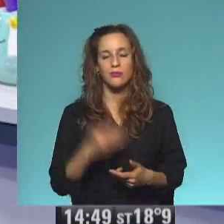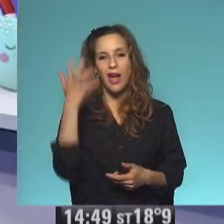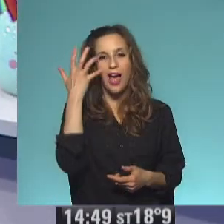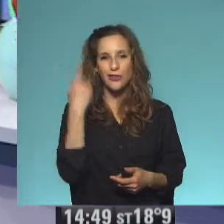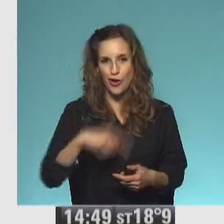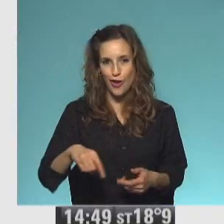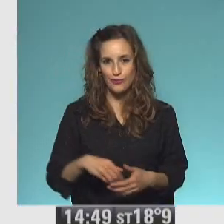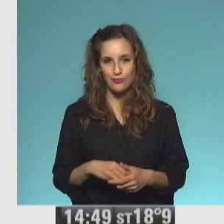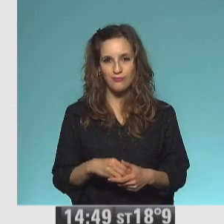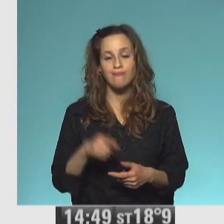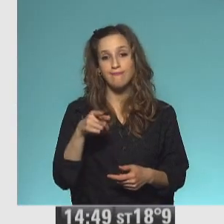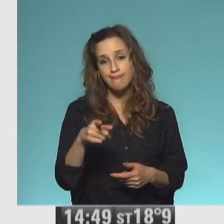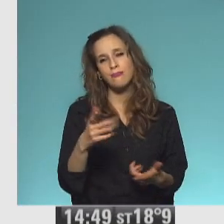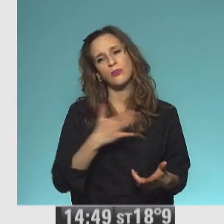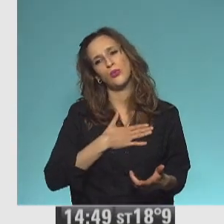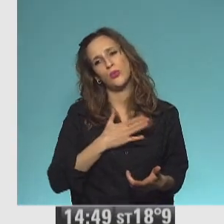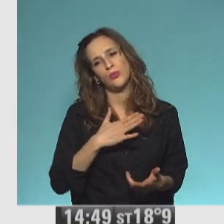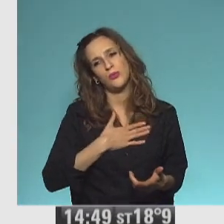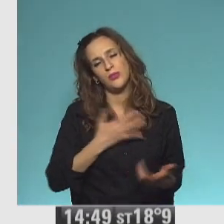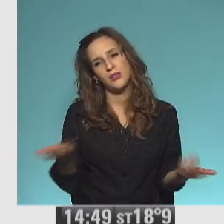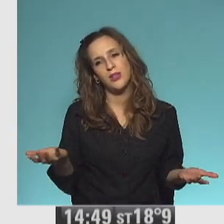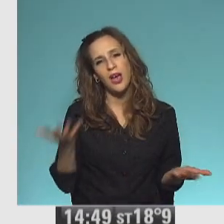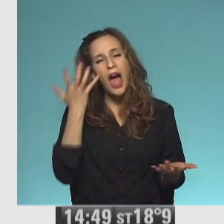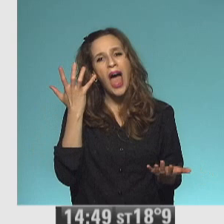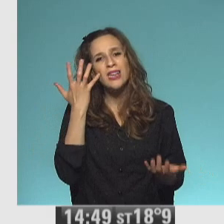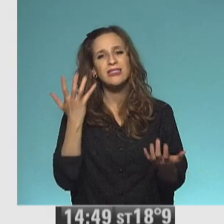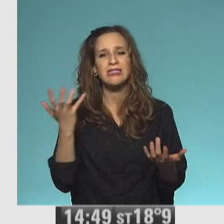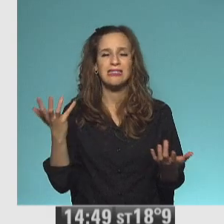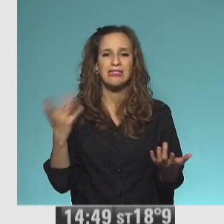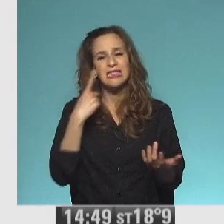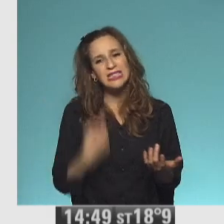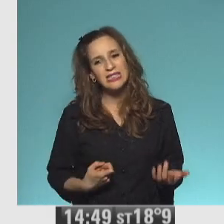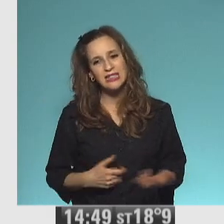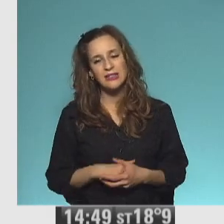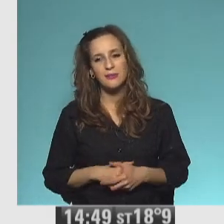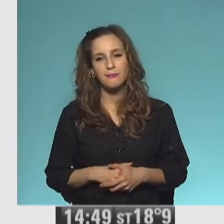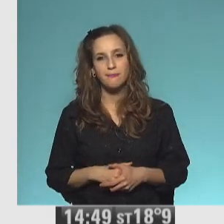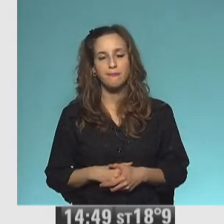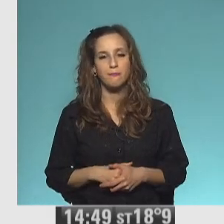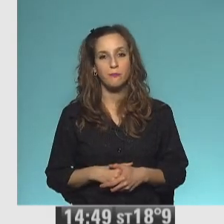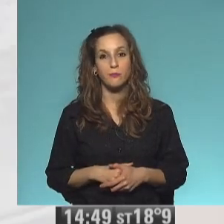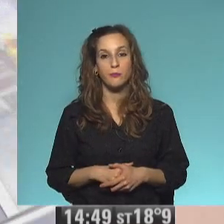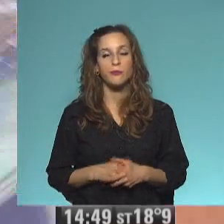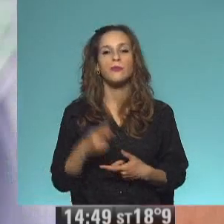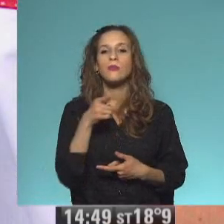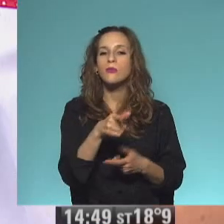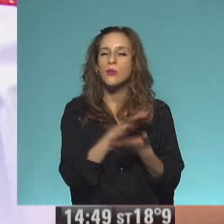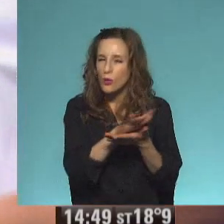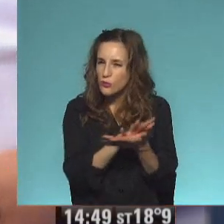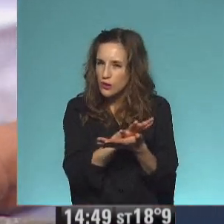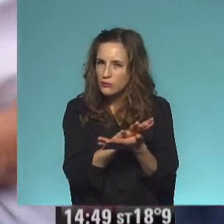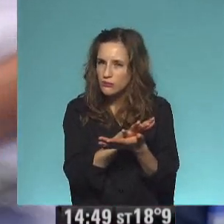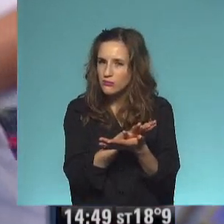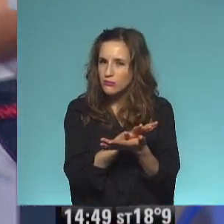Ahí está. Ahí está. Arriba del árbol. A los pájaros se le reían. Bien. Leru, leru. ¿Funcionó esta solución?